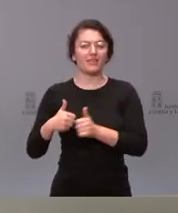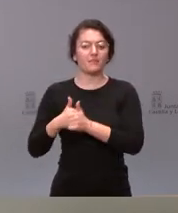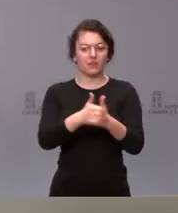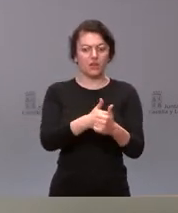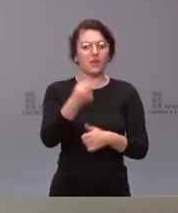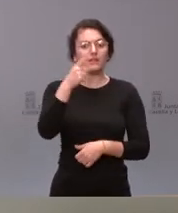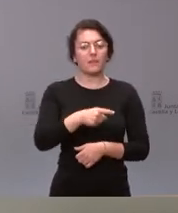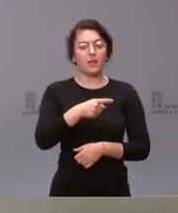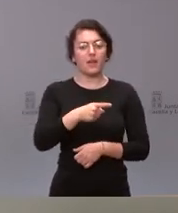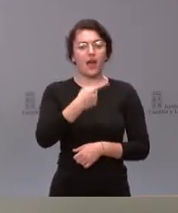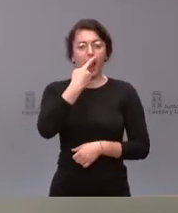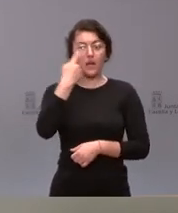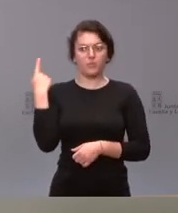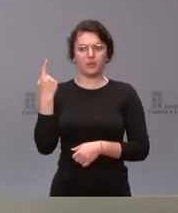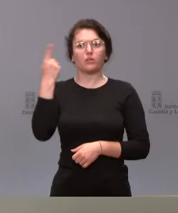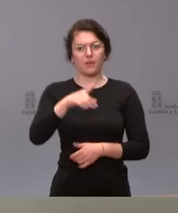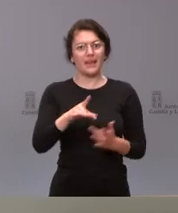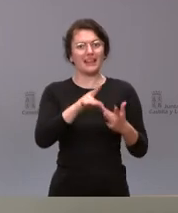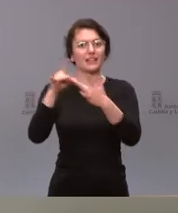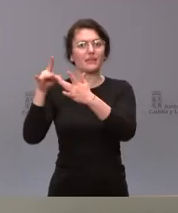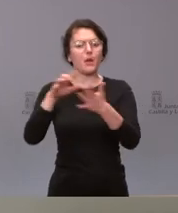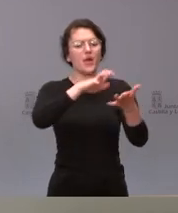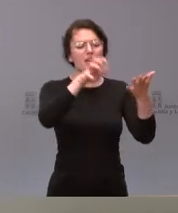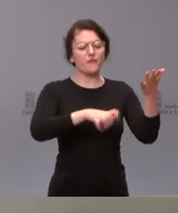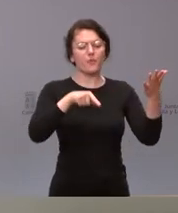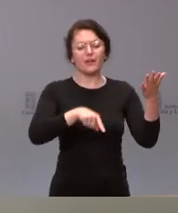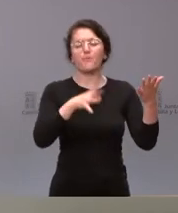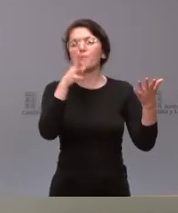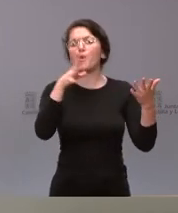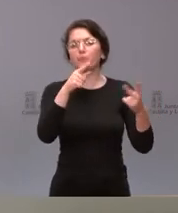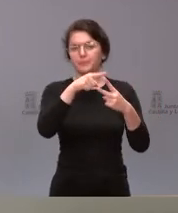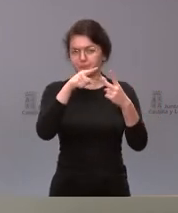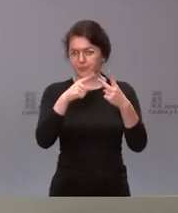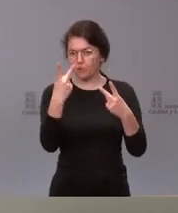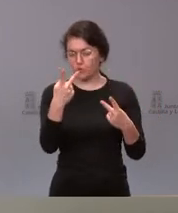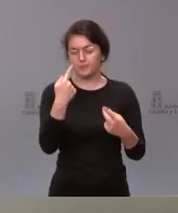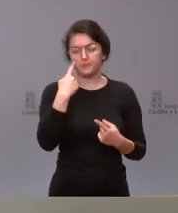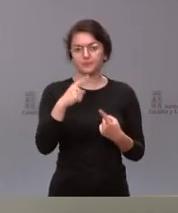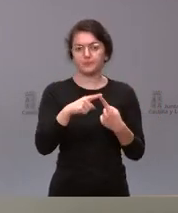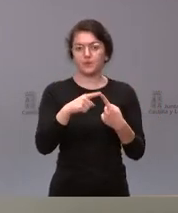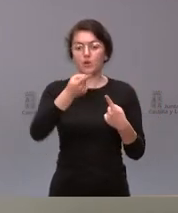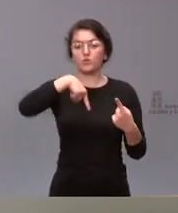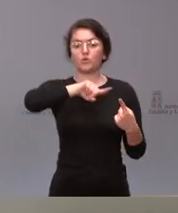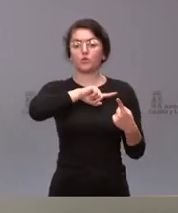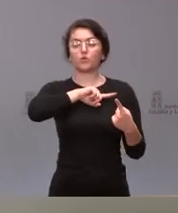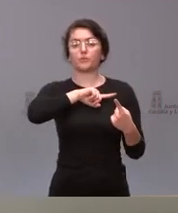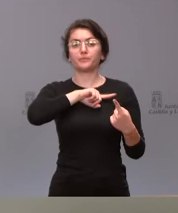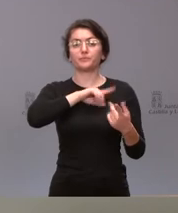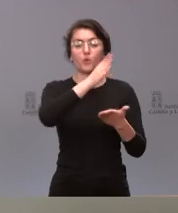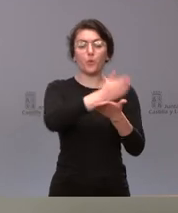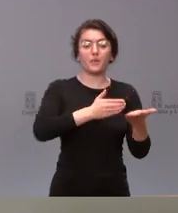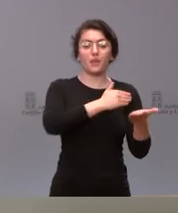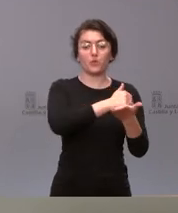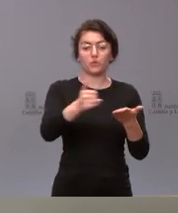es la causa de este informe? pues dos aspectos fundamentales en primer lugar nosotros estamos entre las comunidades autónomas que más pronto